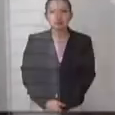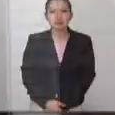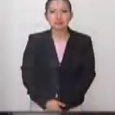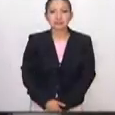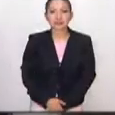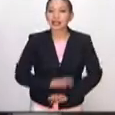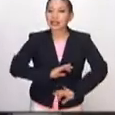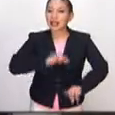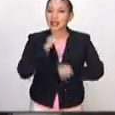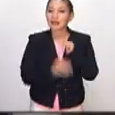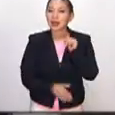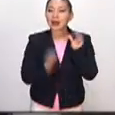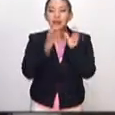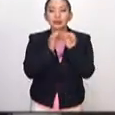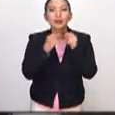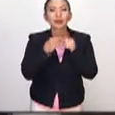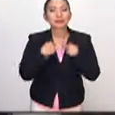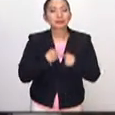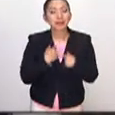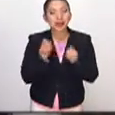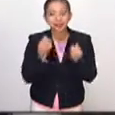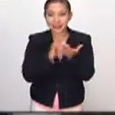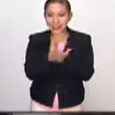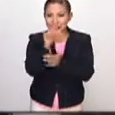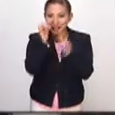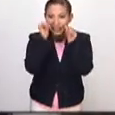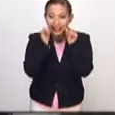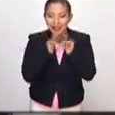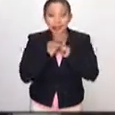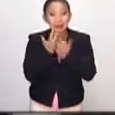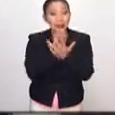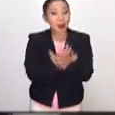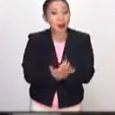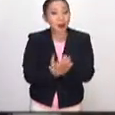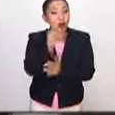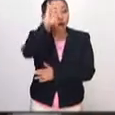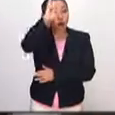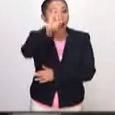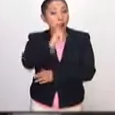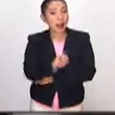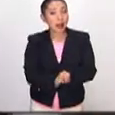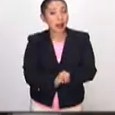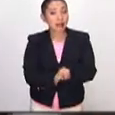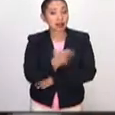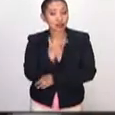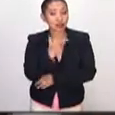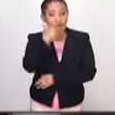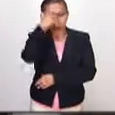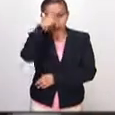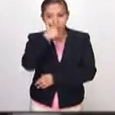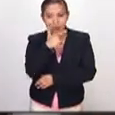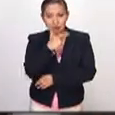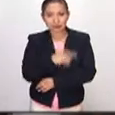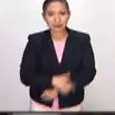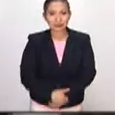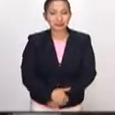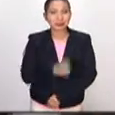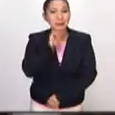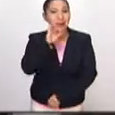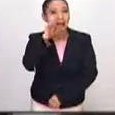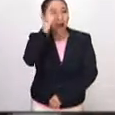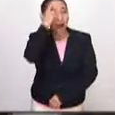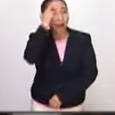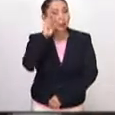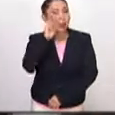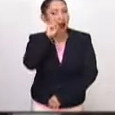Llegamos al final de Cuenta Conmigo. Les agradecemos su atención y los esperamos todos los jueves a las 8 de la noche. También les recuerdo que